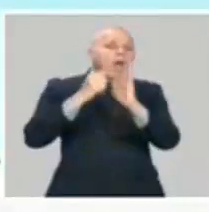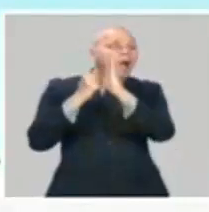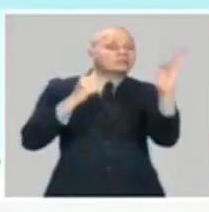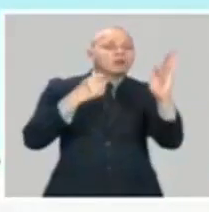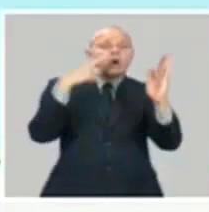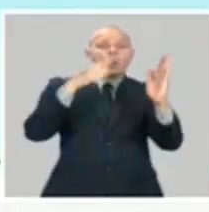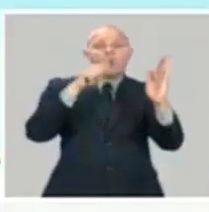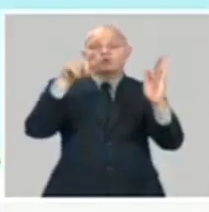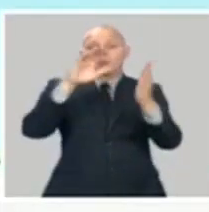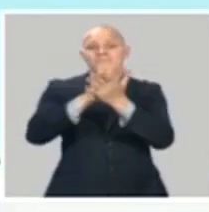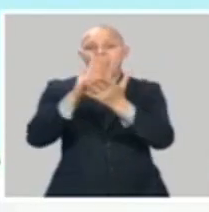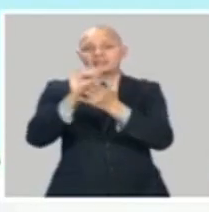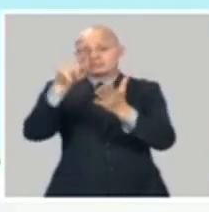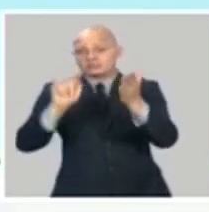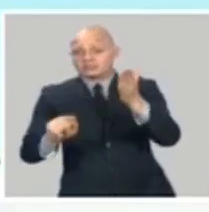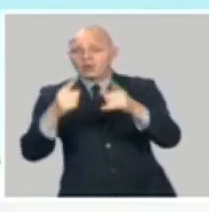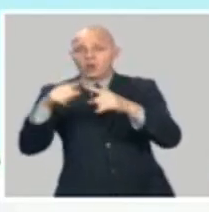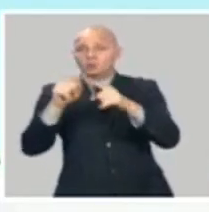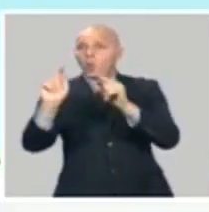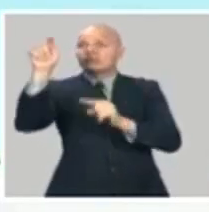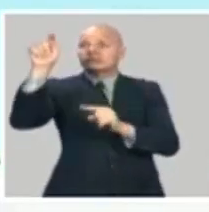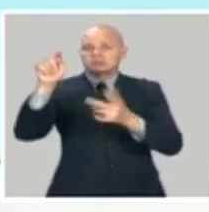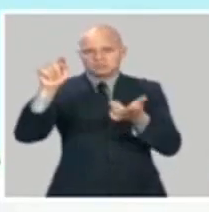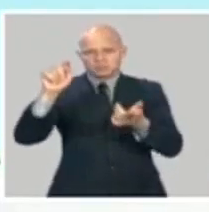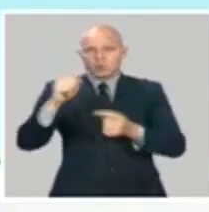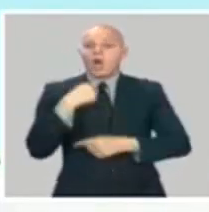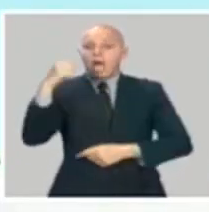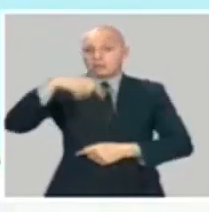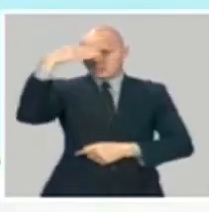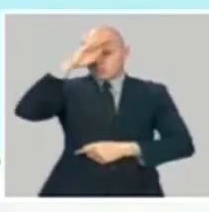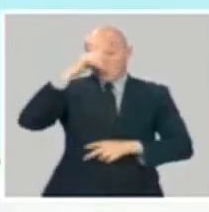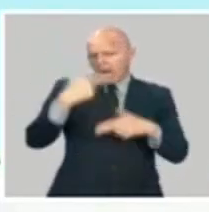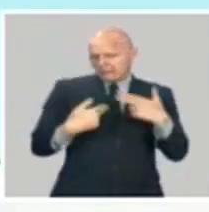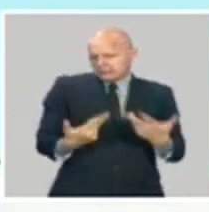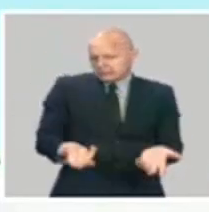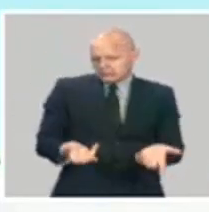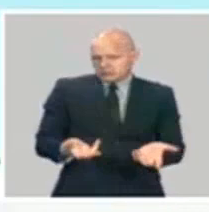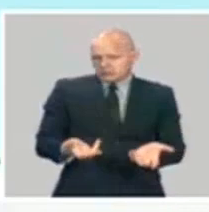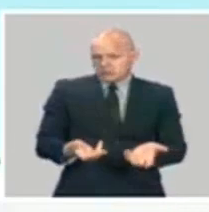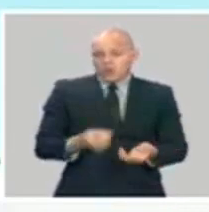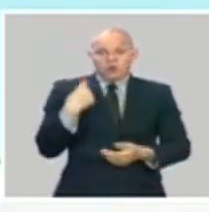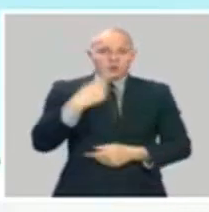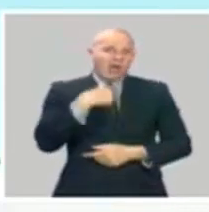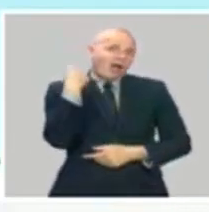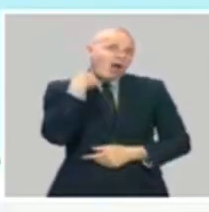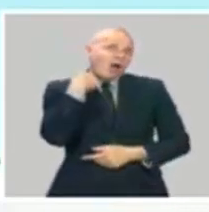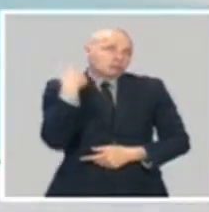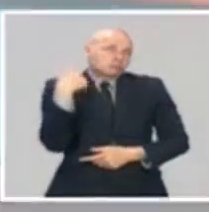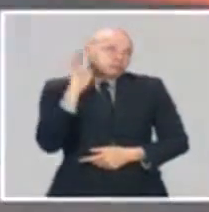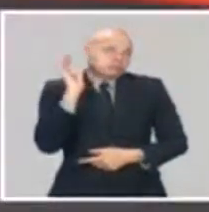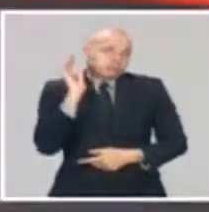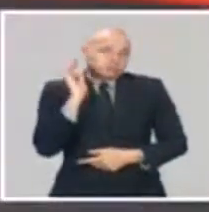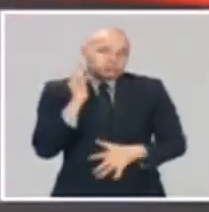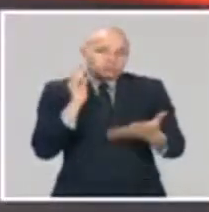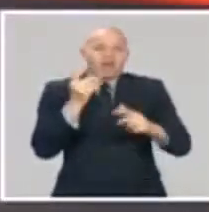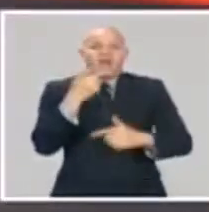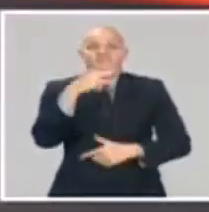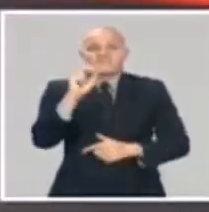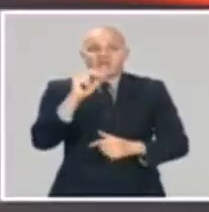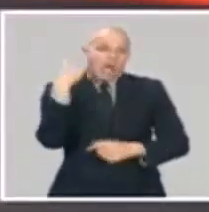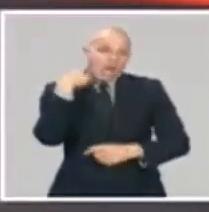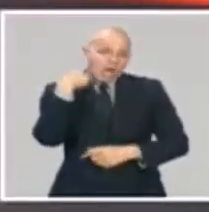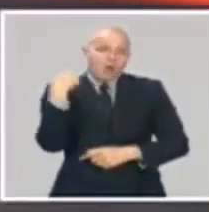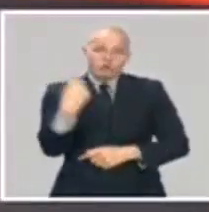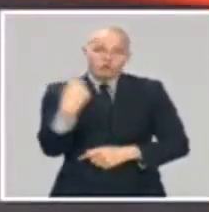¿Qué pronosticamos nosotros? Bueno, nosotros estamos haciendo este pronóstico hace mucho tiempo, hace aproximadamente más de dos décadas que hacemos